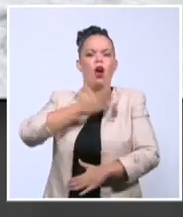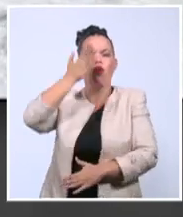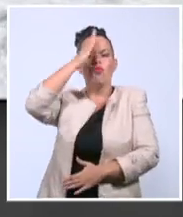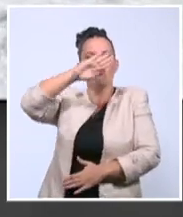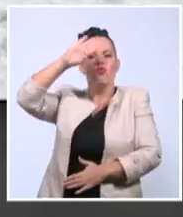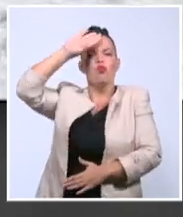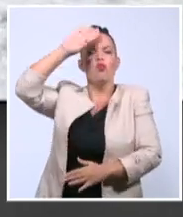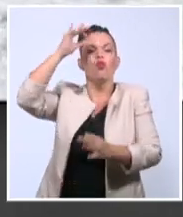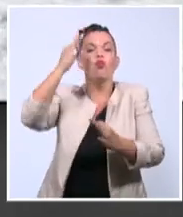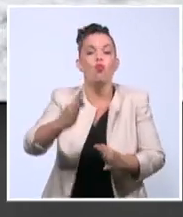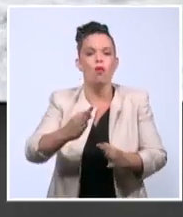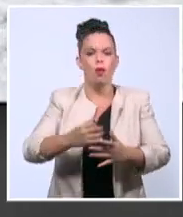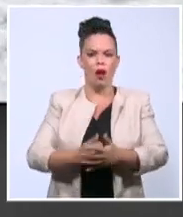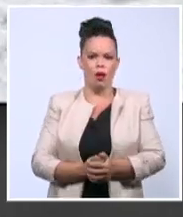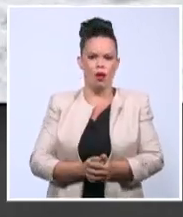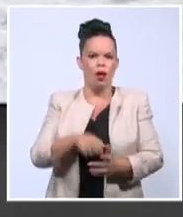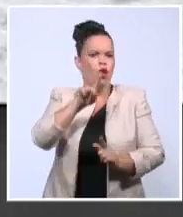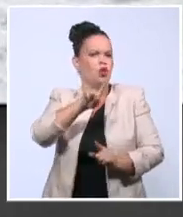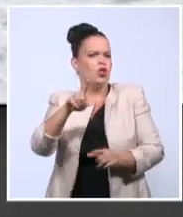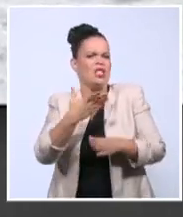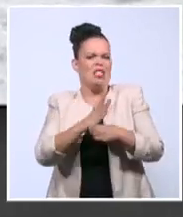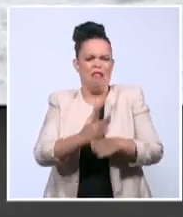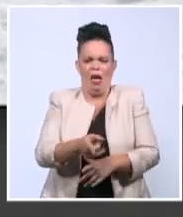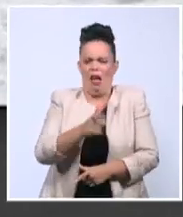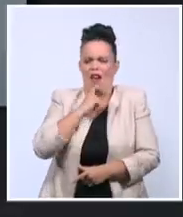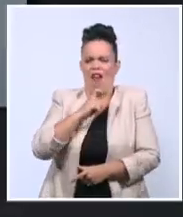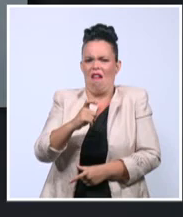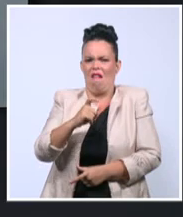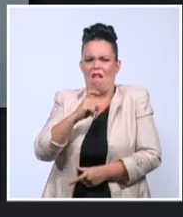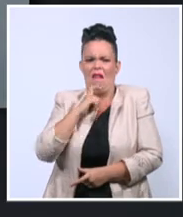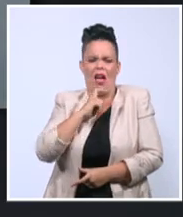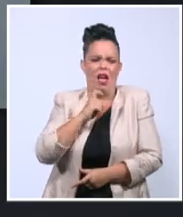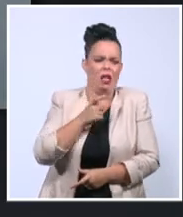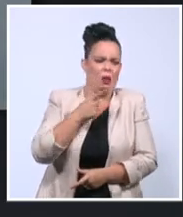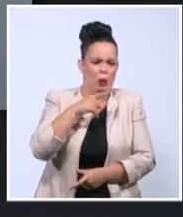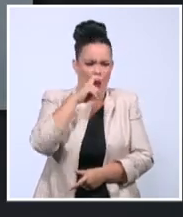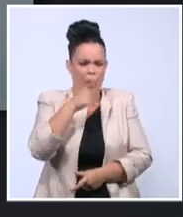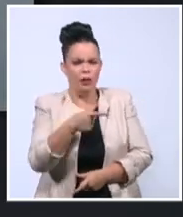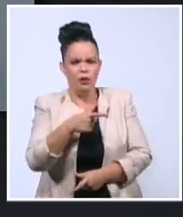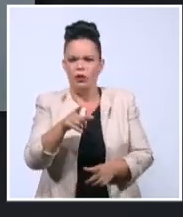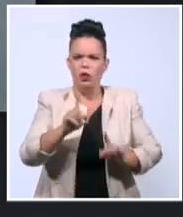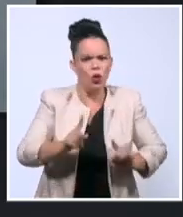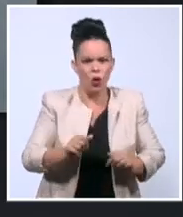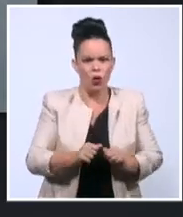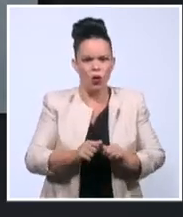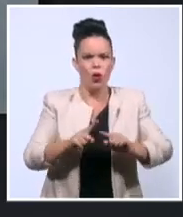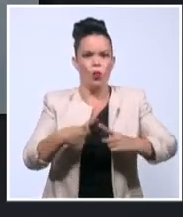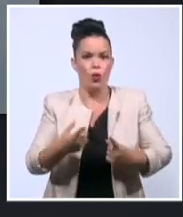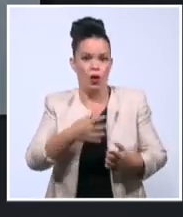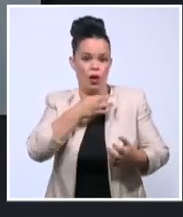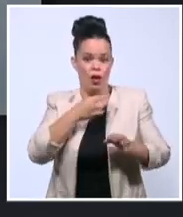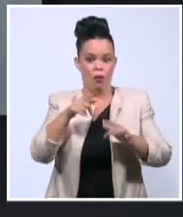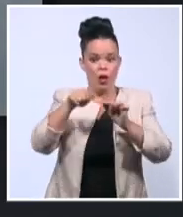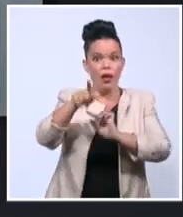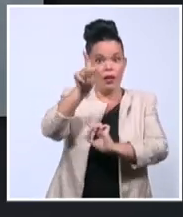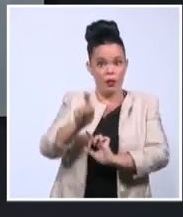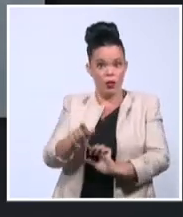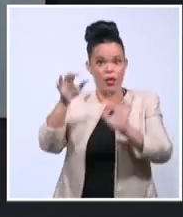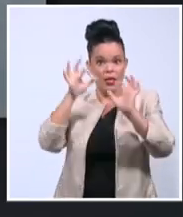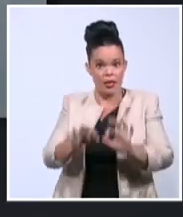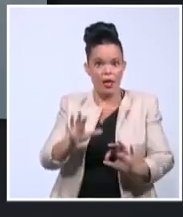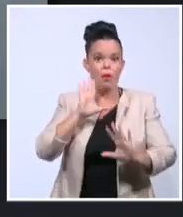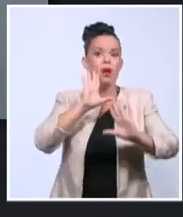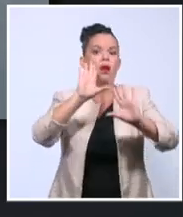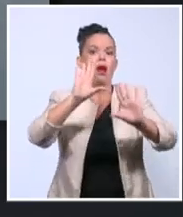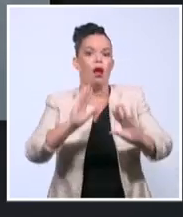llama ultraje. Y alguien que se pasa la vida acusando a todo el mundo en sus redes sociales y en sus publicaciones, al